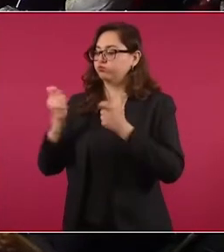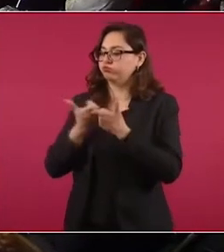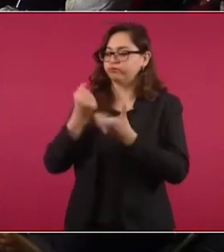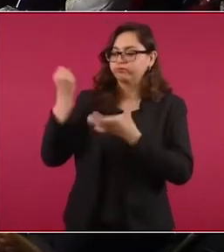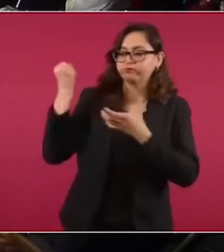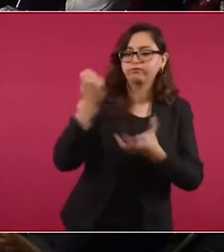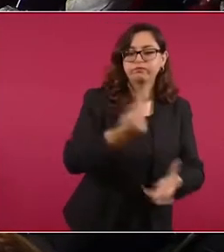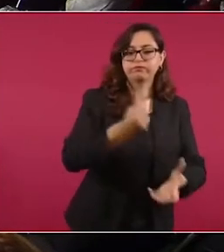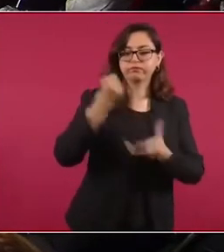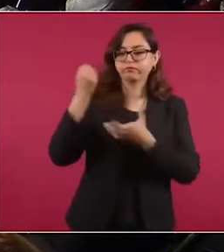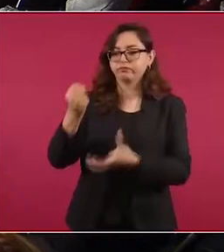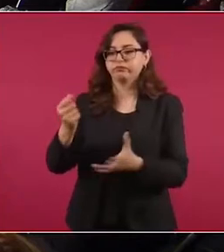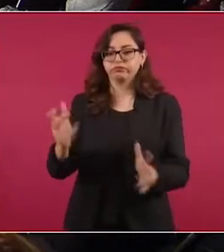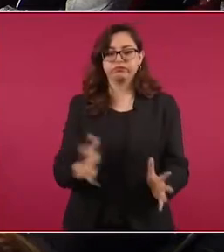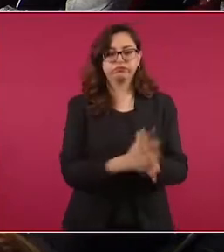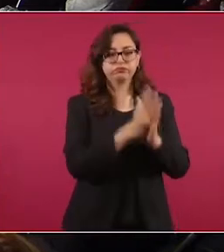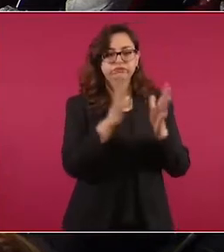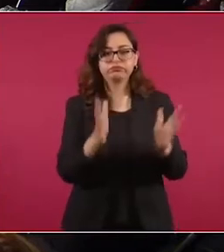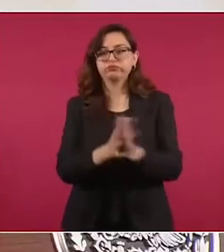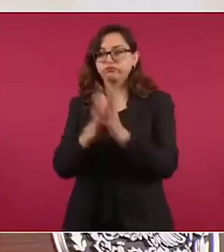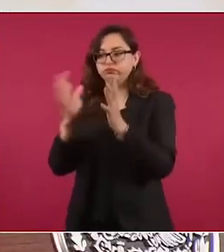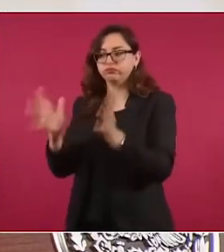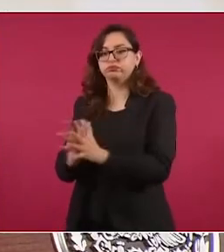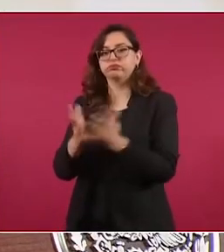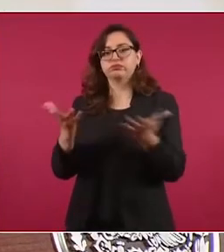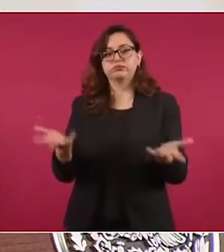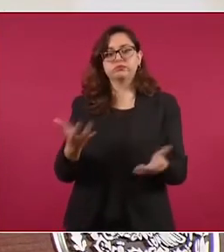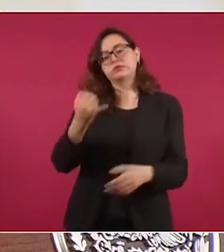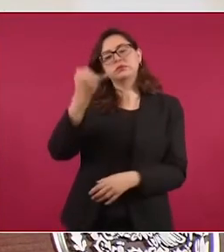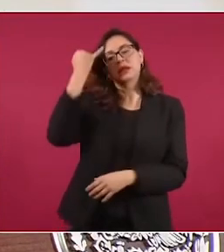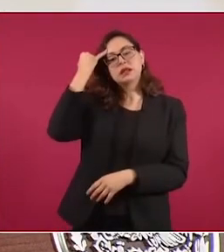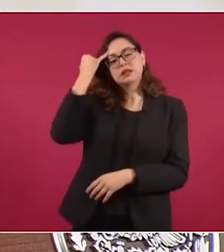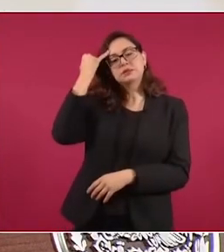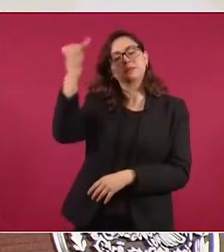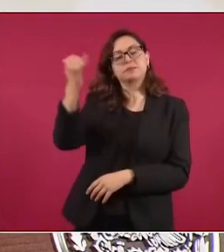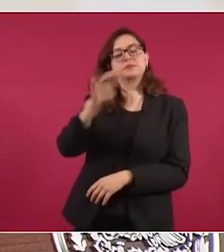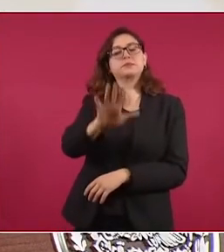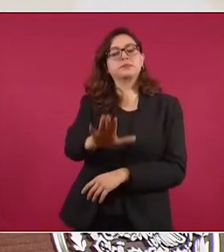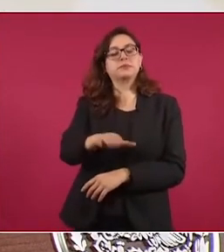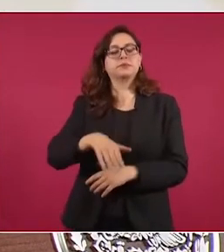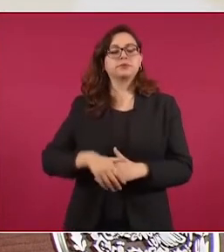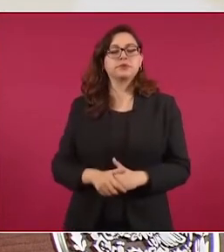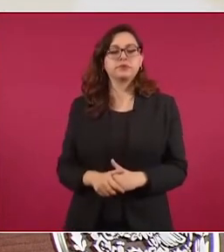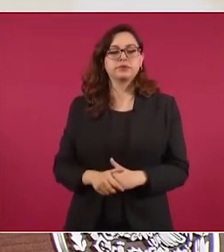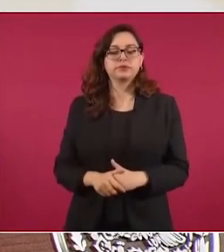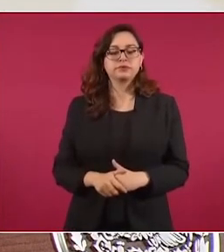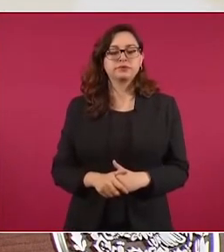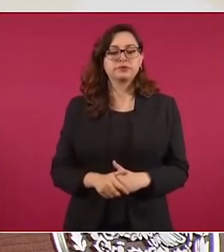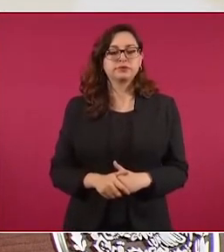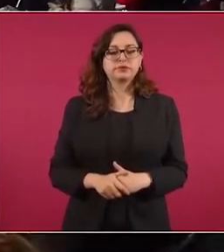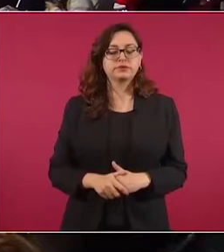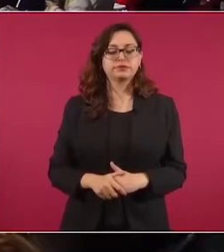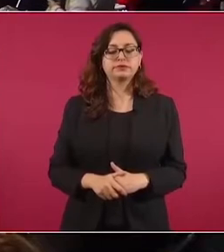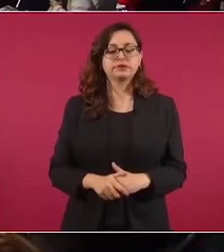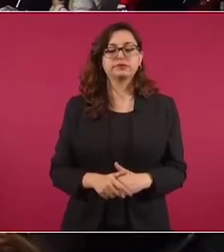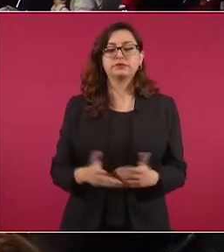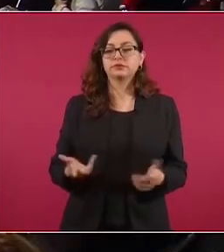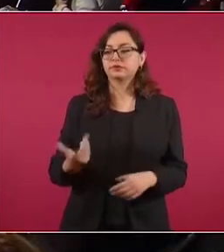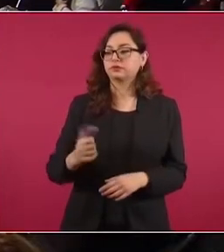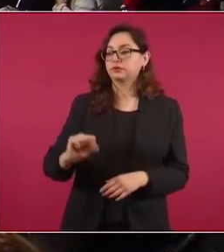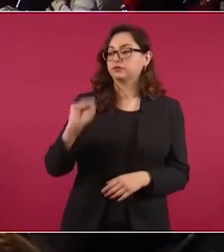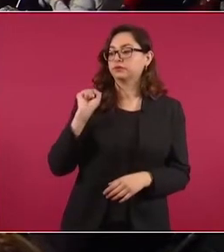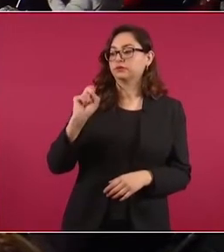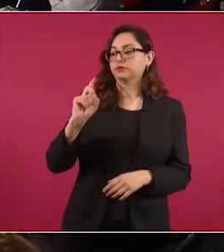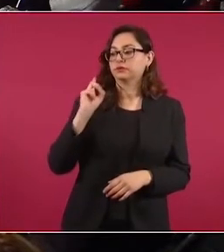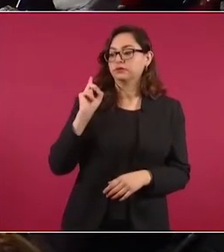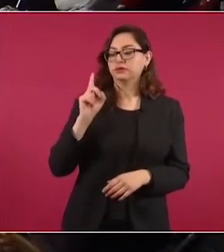Imagínense, estuve el fin de semana revisando refinerías,